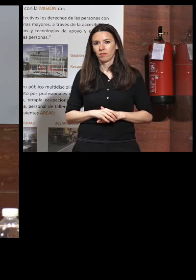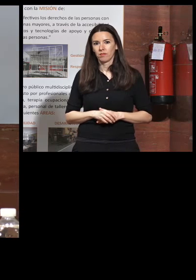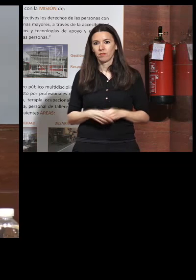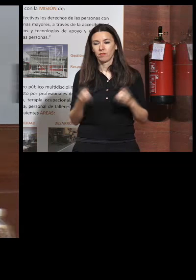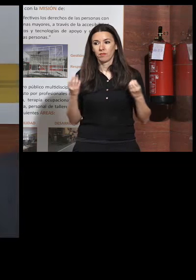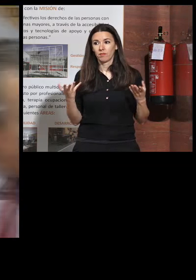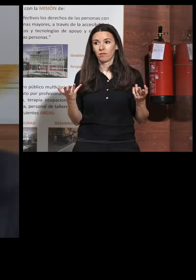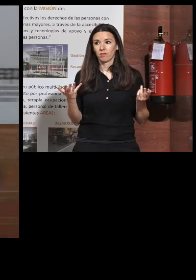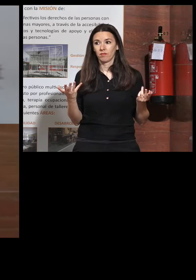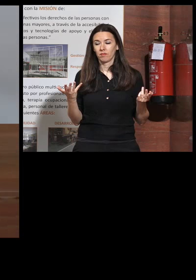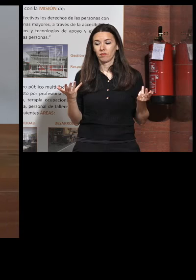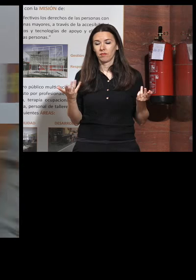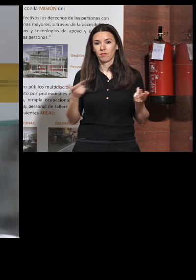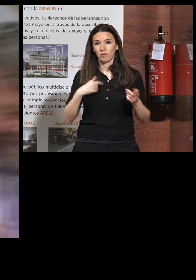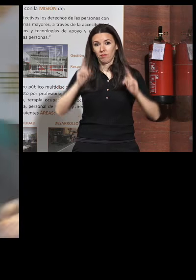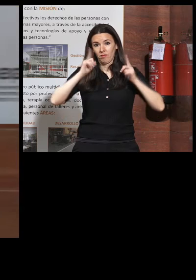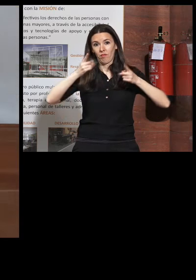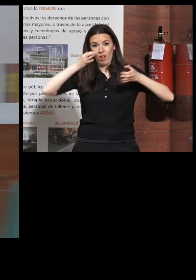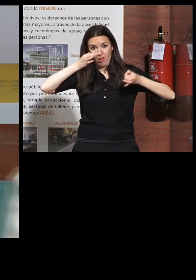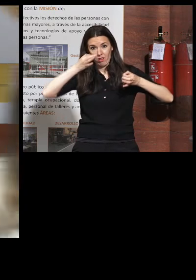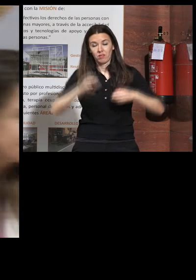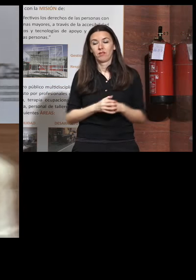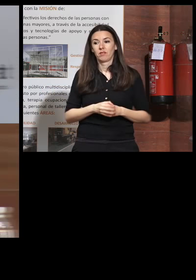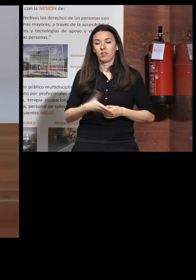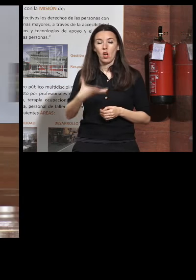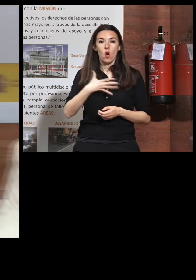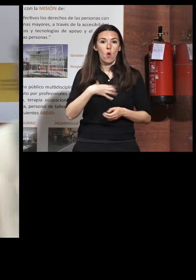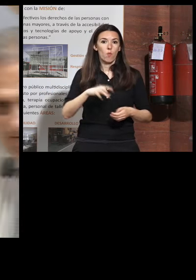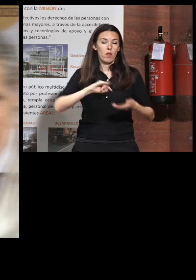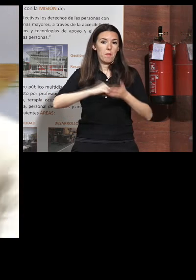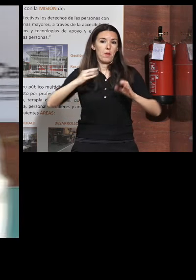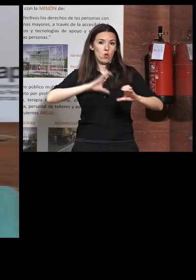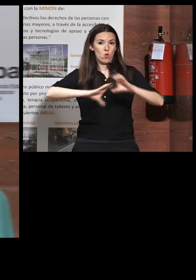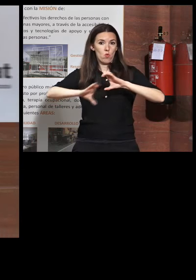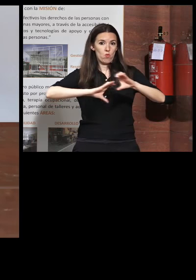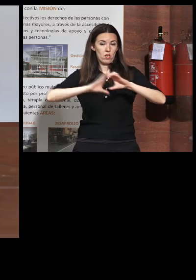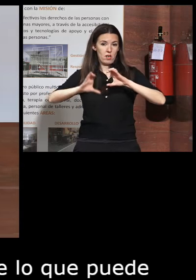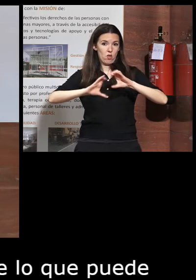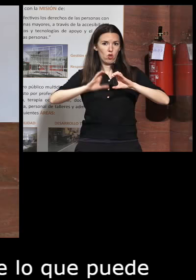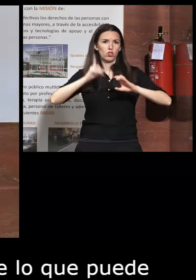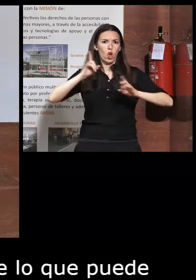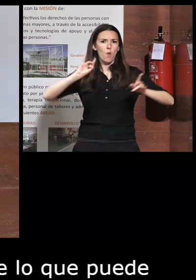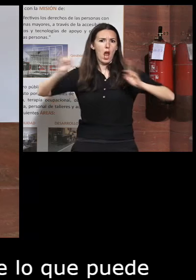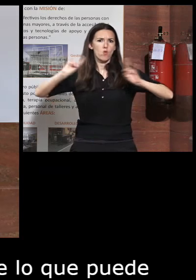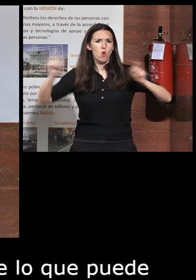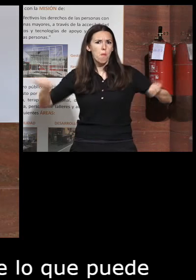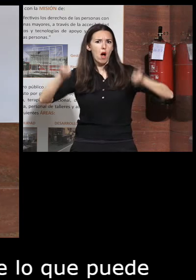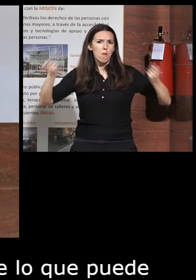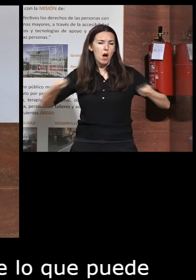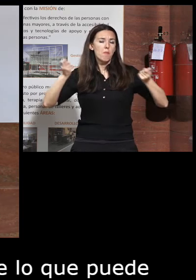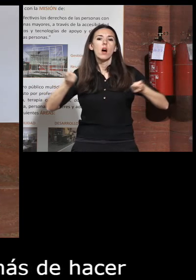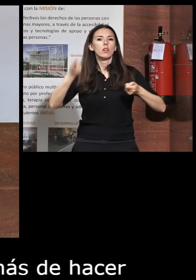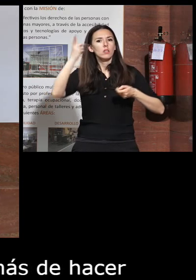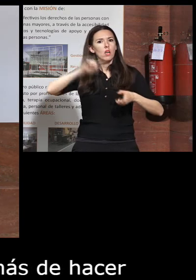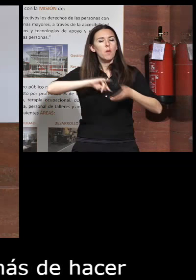bueno pues yo voy a poner un caso práctico de lo que puede hacer un medio de comunicación además de hacer mucho ruido creo que un medio de